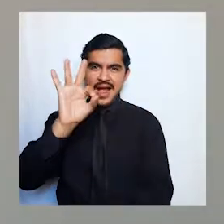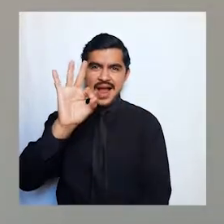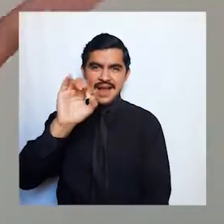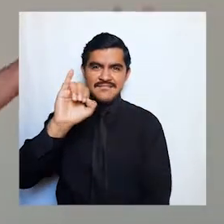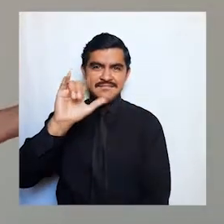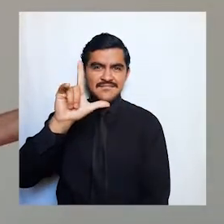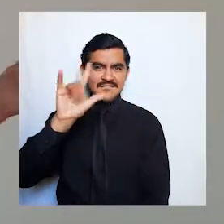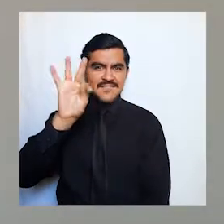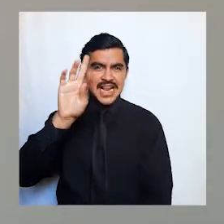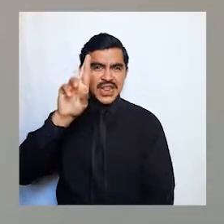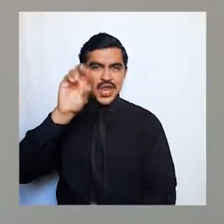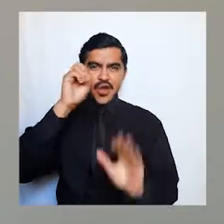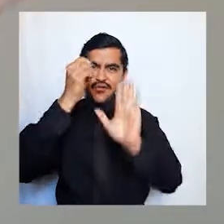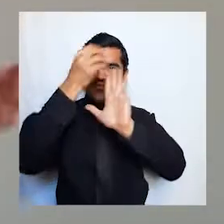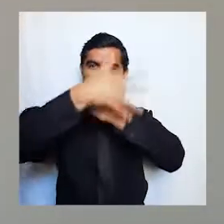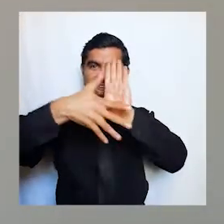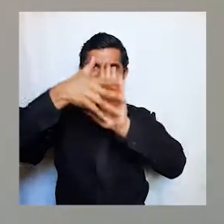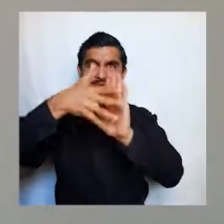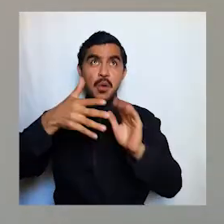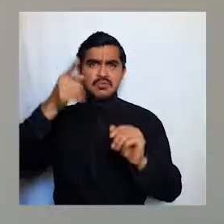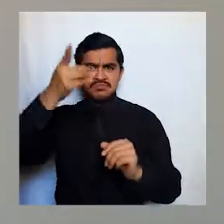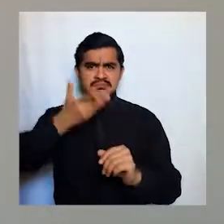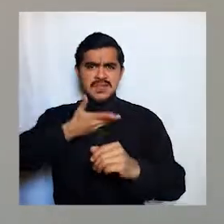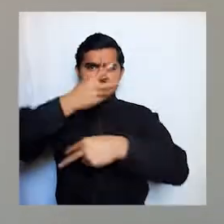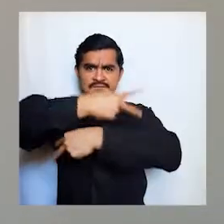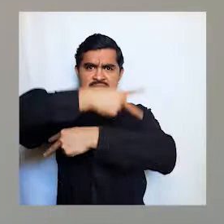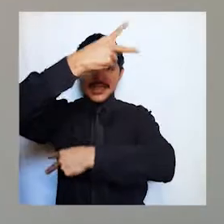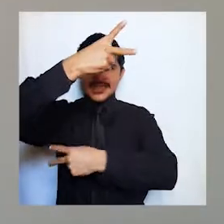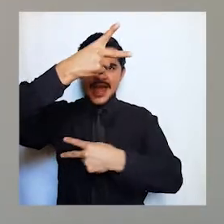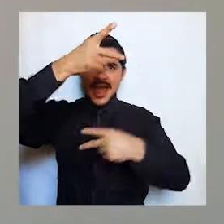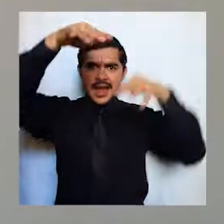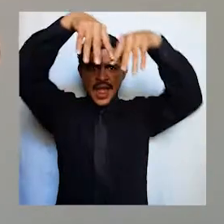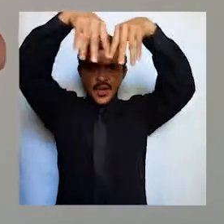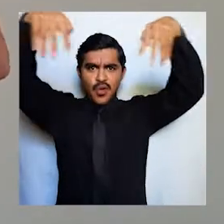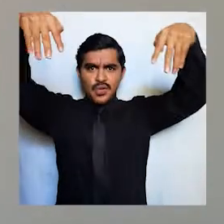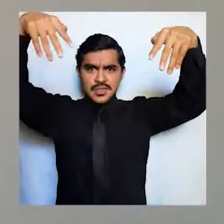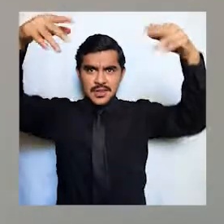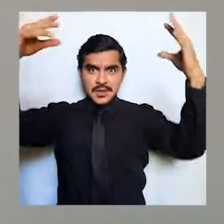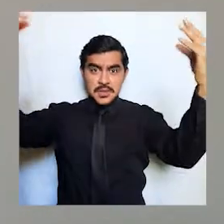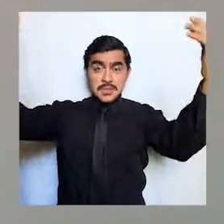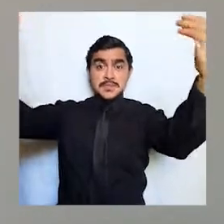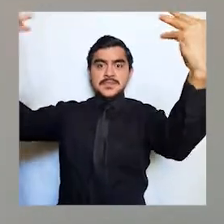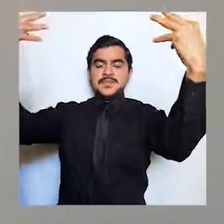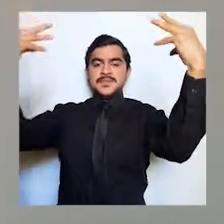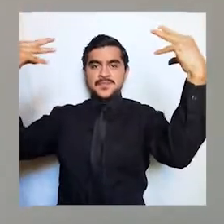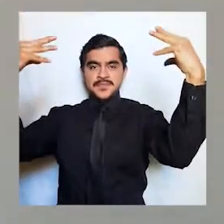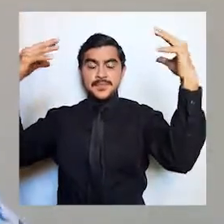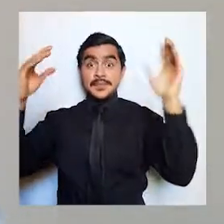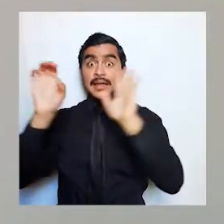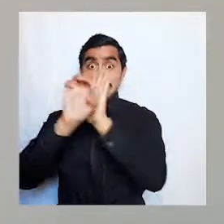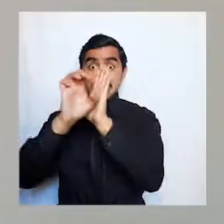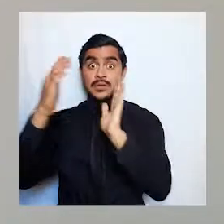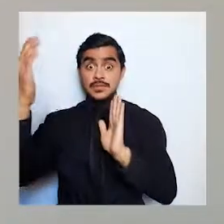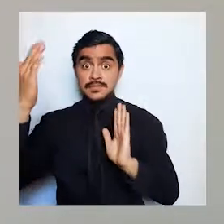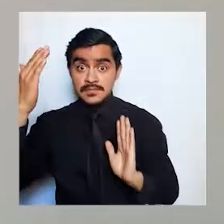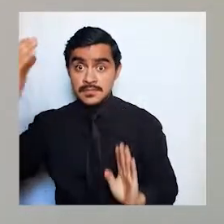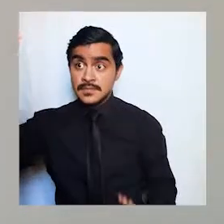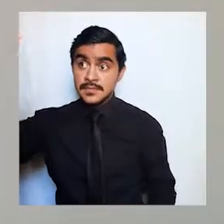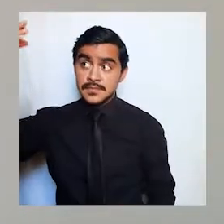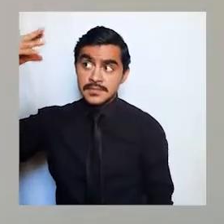ventana hay una cortina simplemente necesitas que te dé la luz si yo me acerco